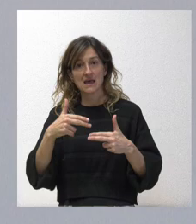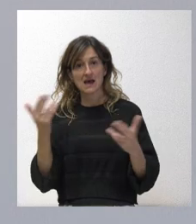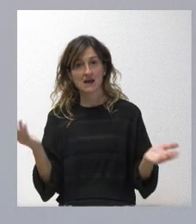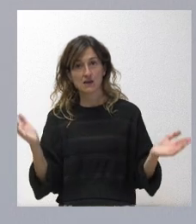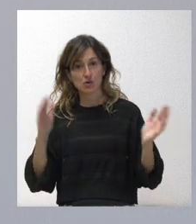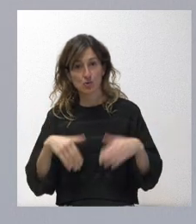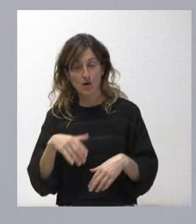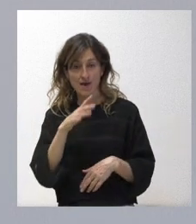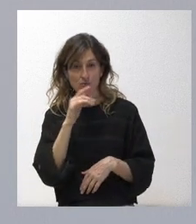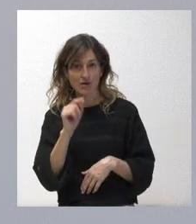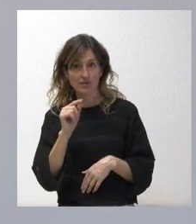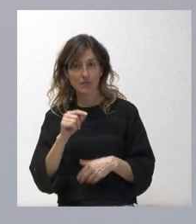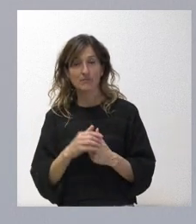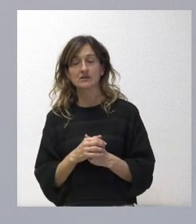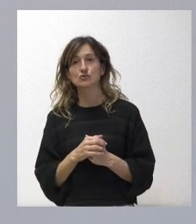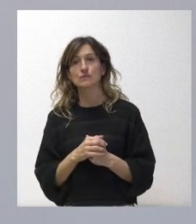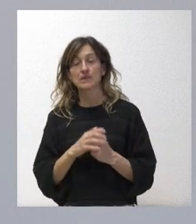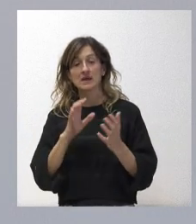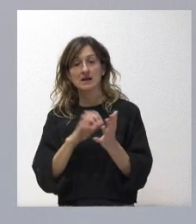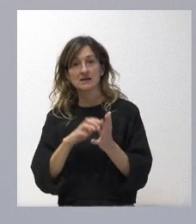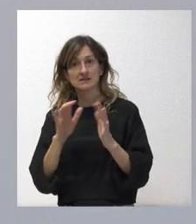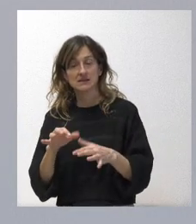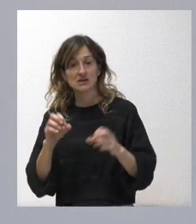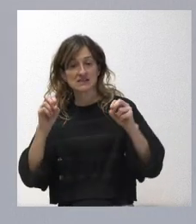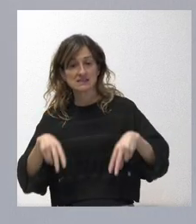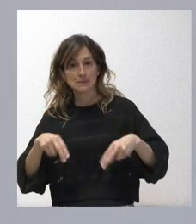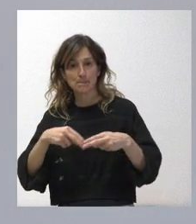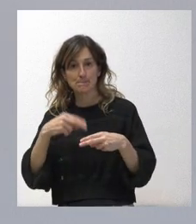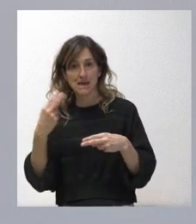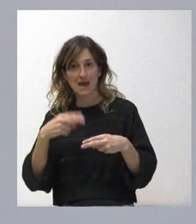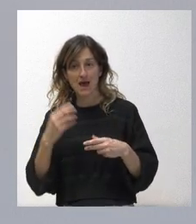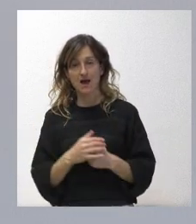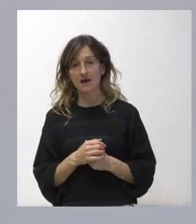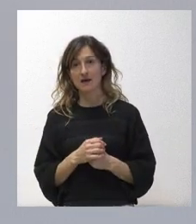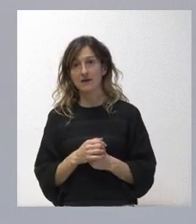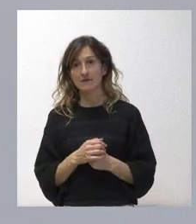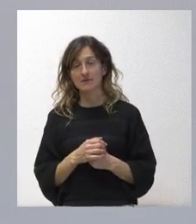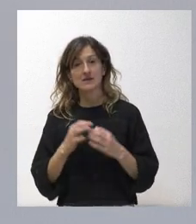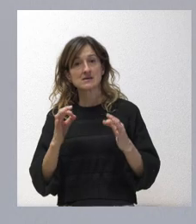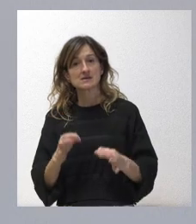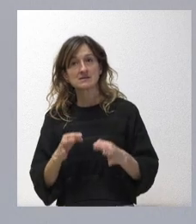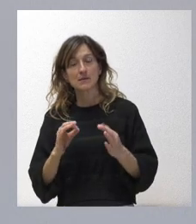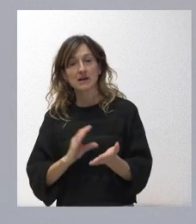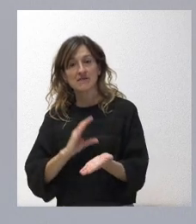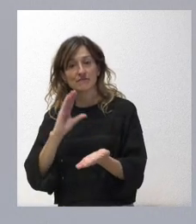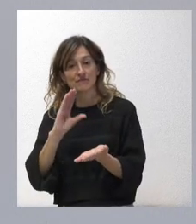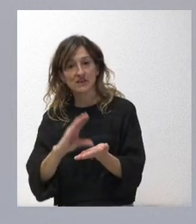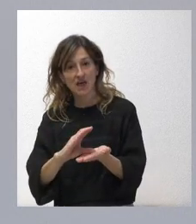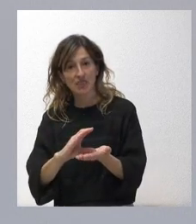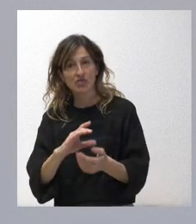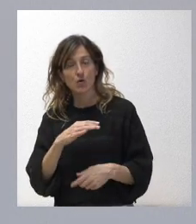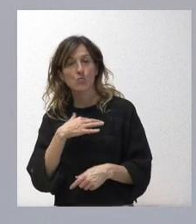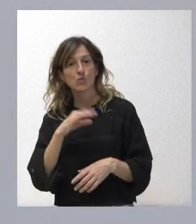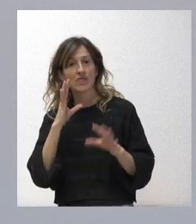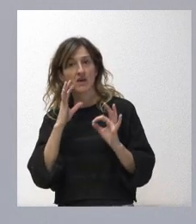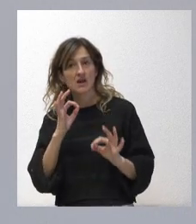momento y las que hemos desarrollado en Castellón siempre son sin peaje y a través del mecanismo en la sombra de financiación que nos permite, lógicamente,